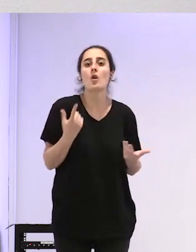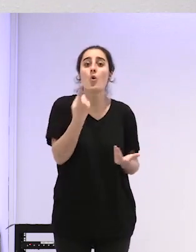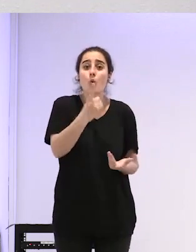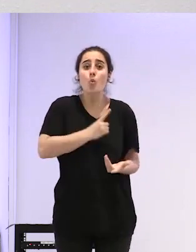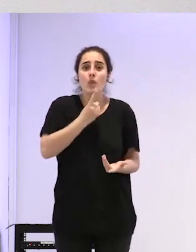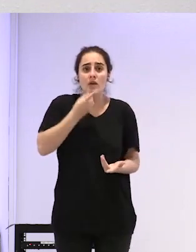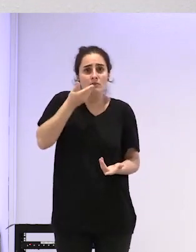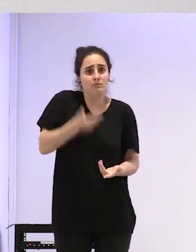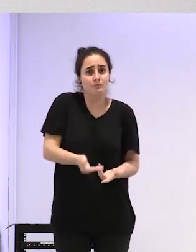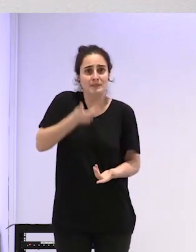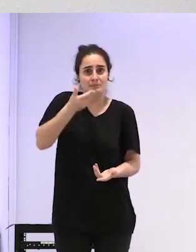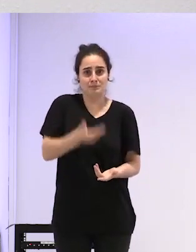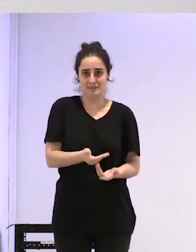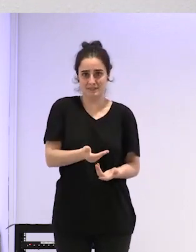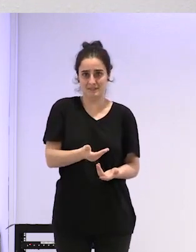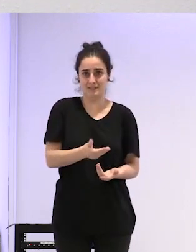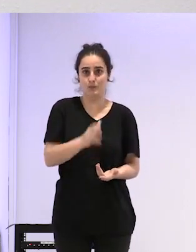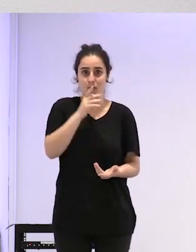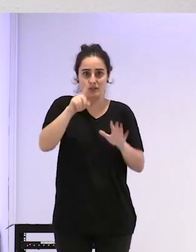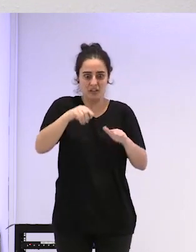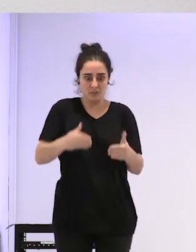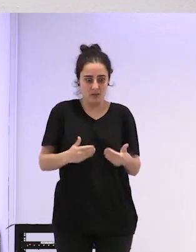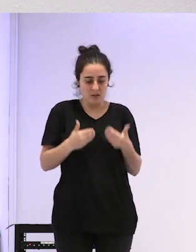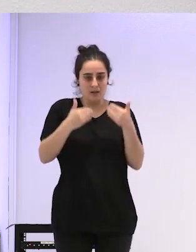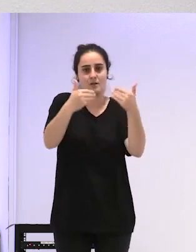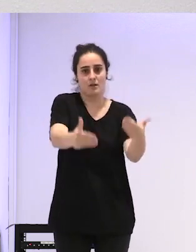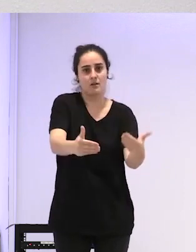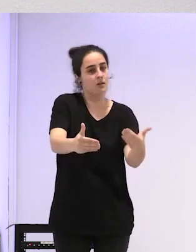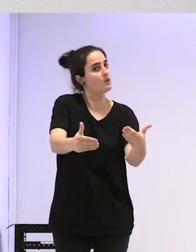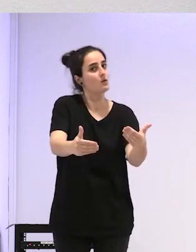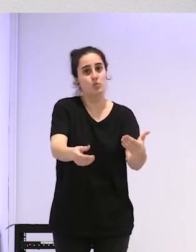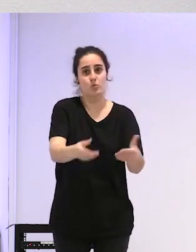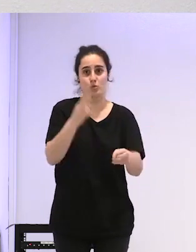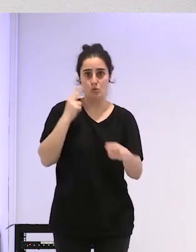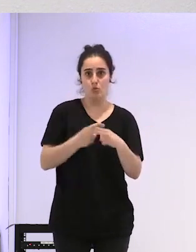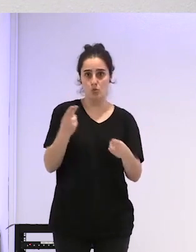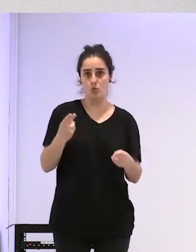en tránsito en este momento queremos para una primera atención un mes y medio